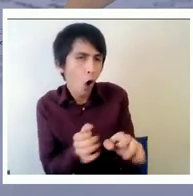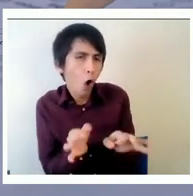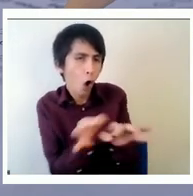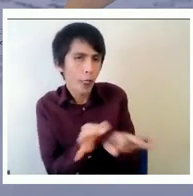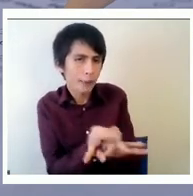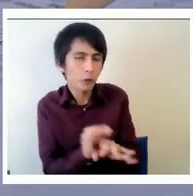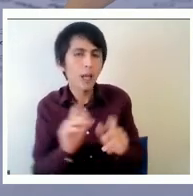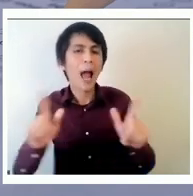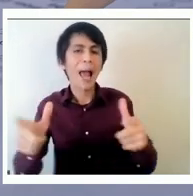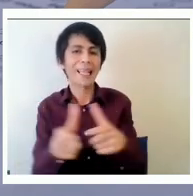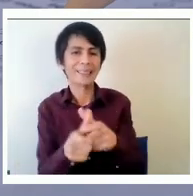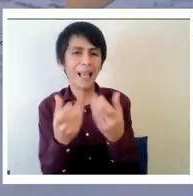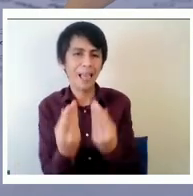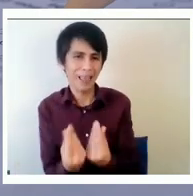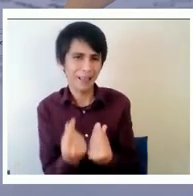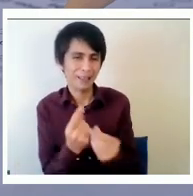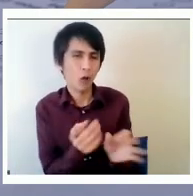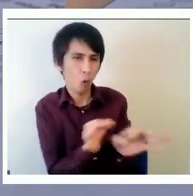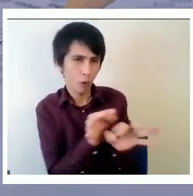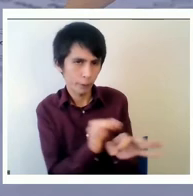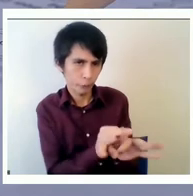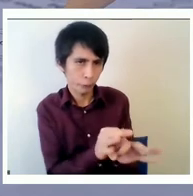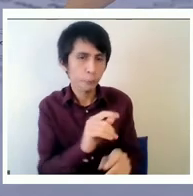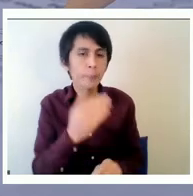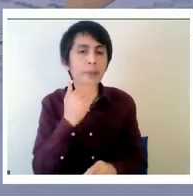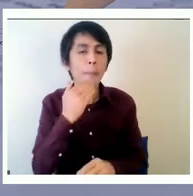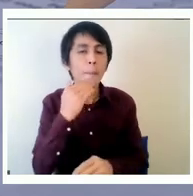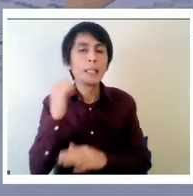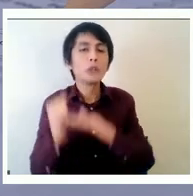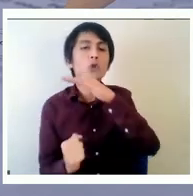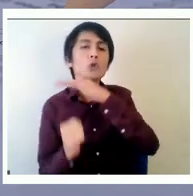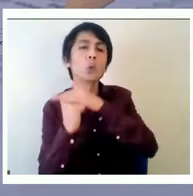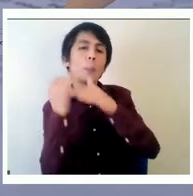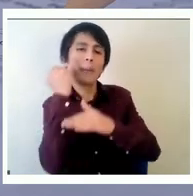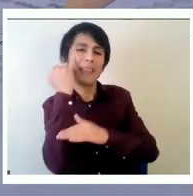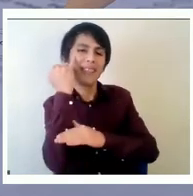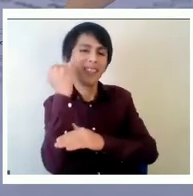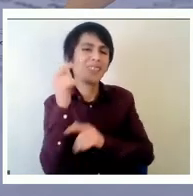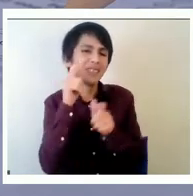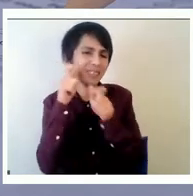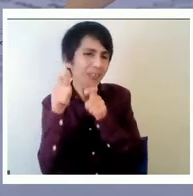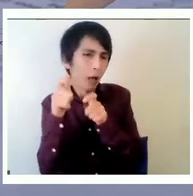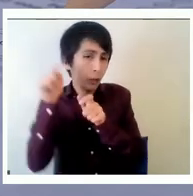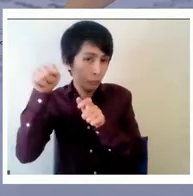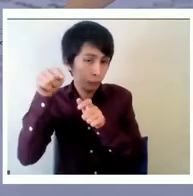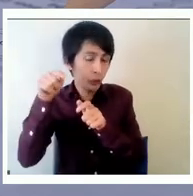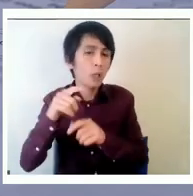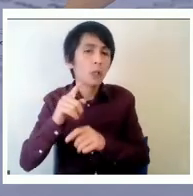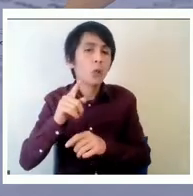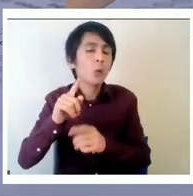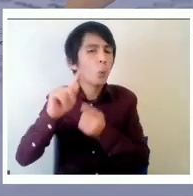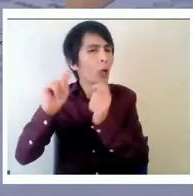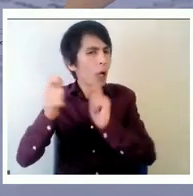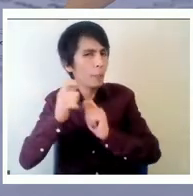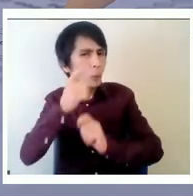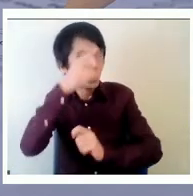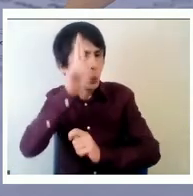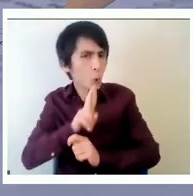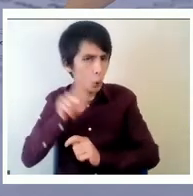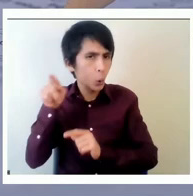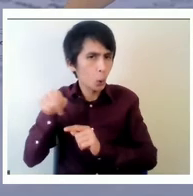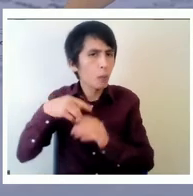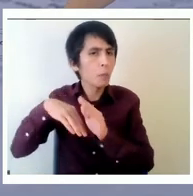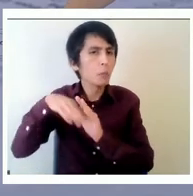superintendencia ha ido tomando un rol de acompañamiento bien interesante que no está en su normativa pero ha ido asumiendo ese rol